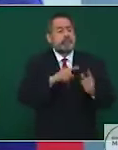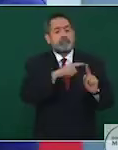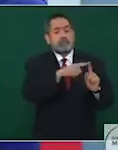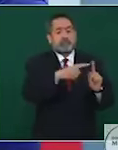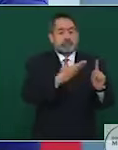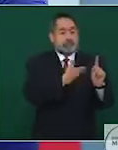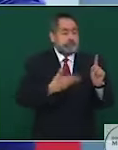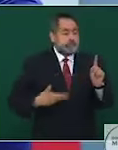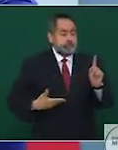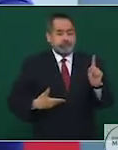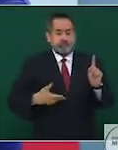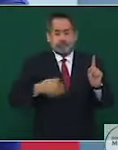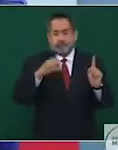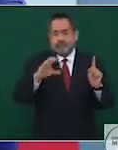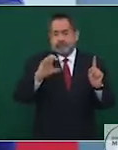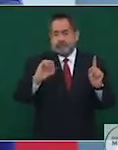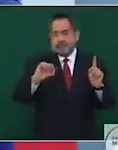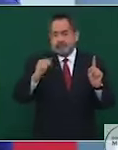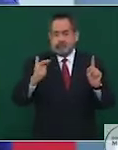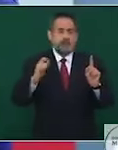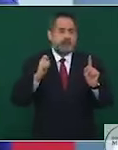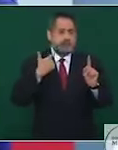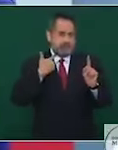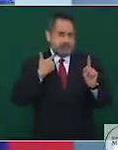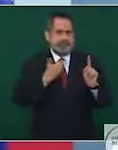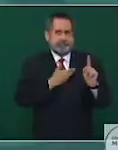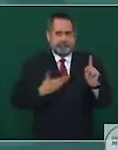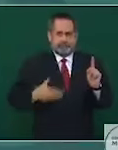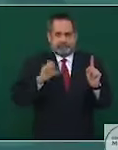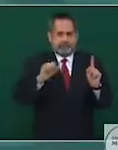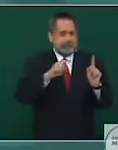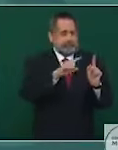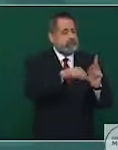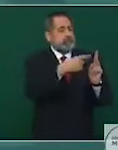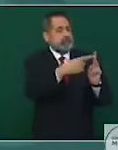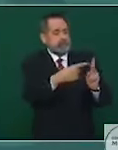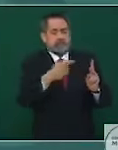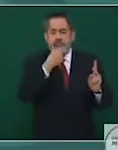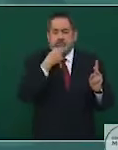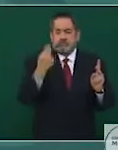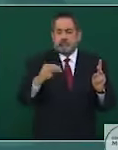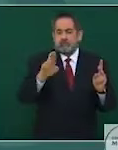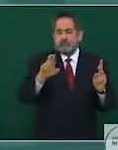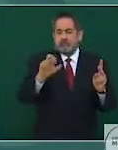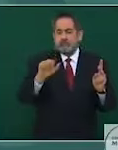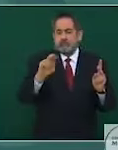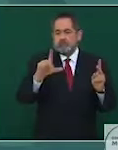del presidente Salinas, Raúl Salinas de Gortari,